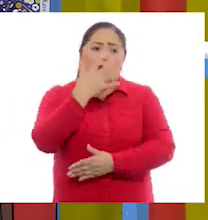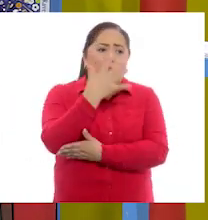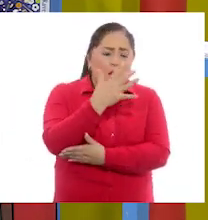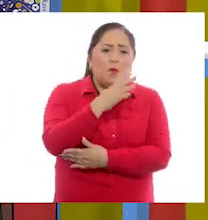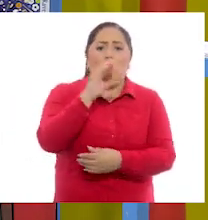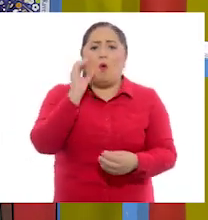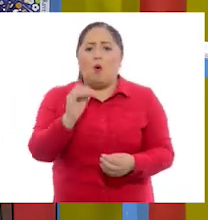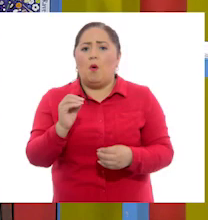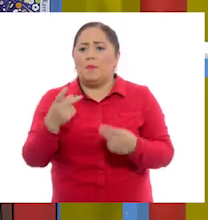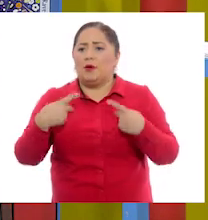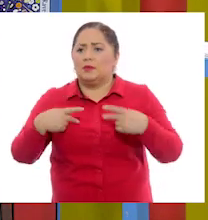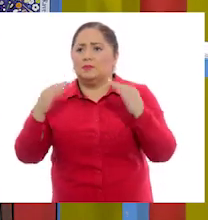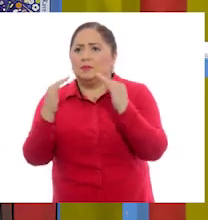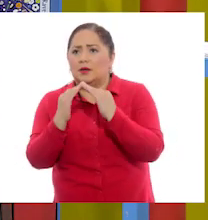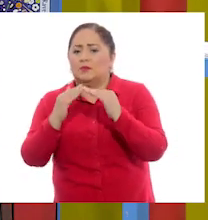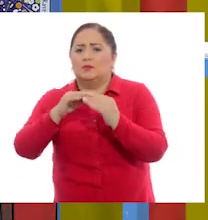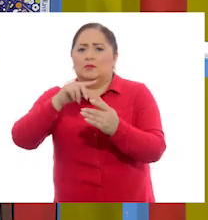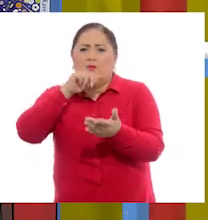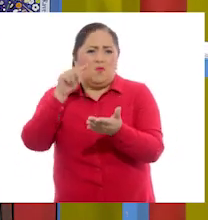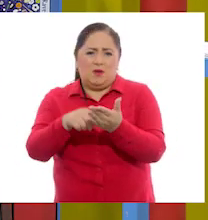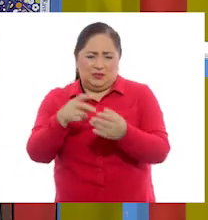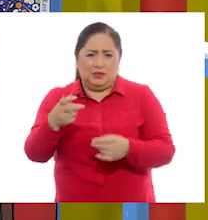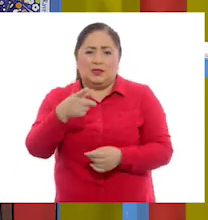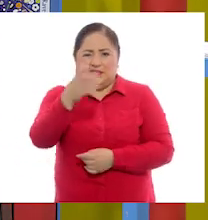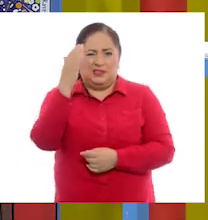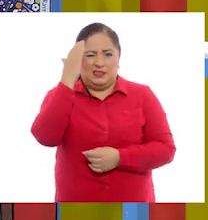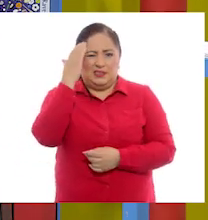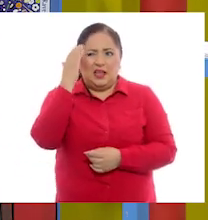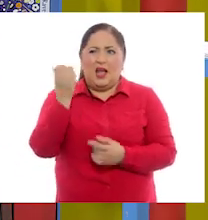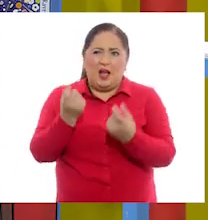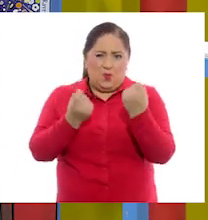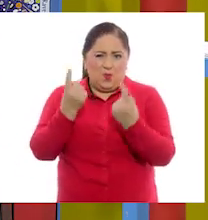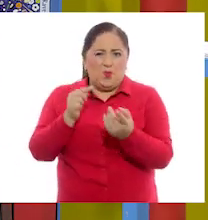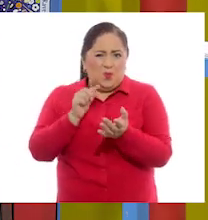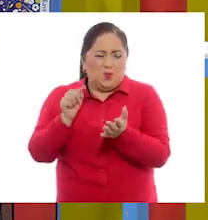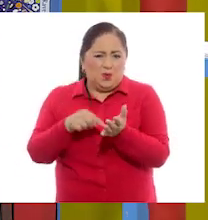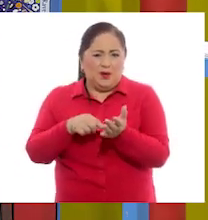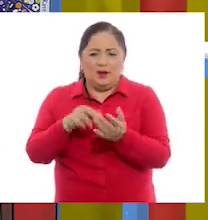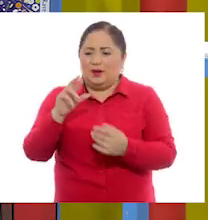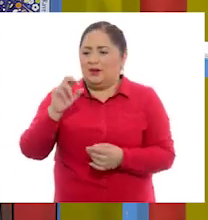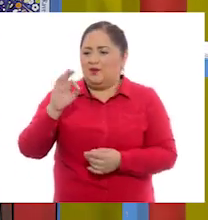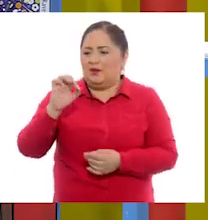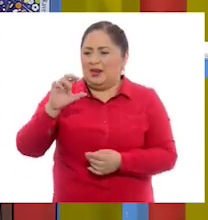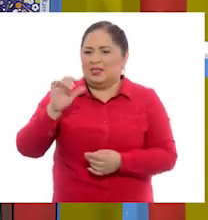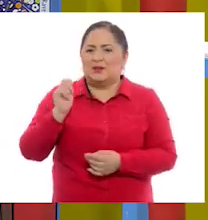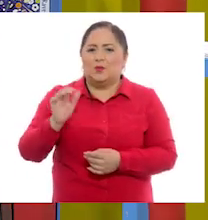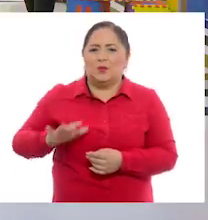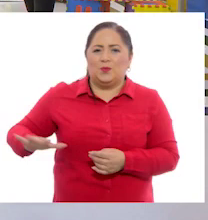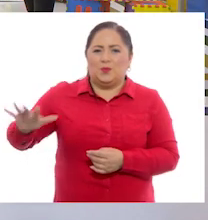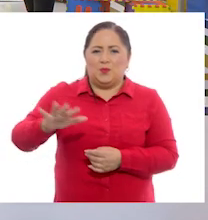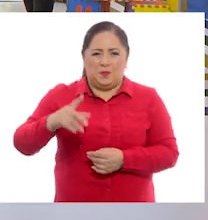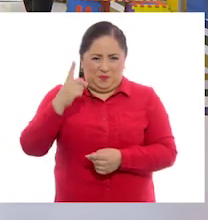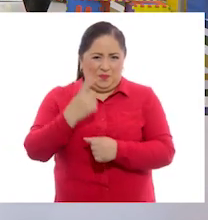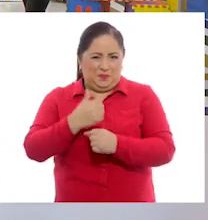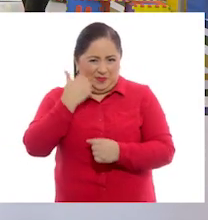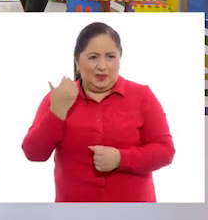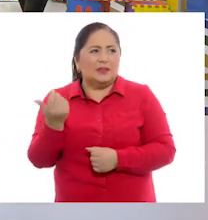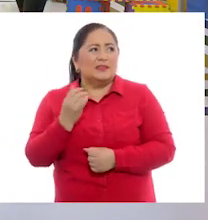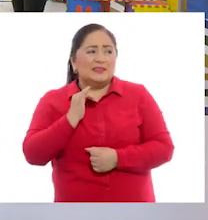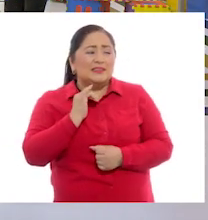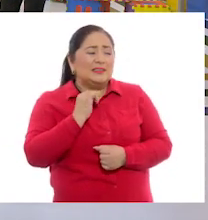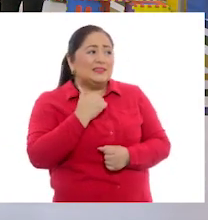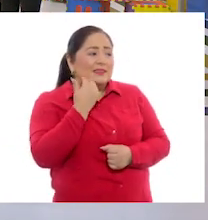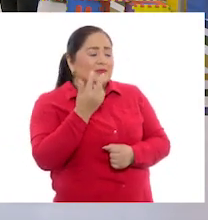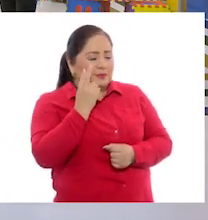ser hechos por las personas. ¿Quieres conocer algunos lugares de referencia de una comunidad muy particular? Ay, me